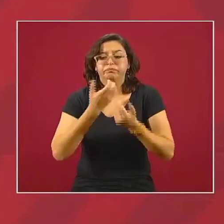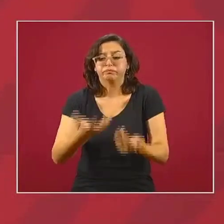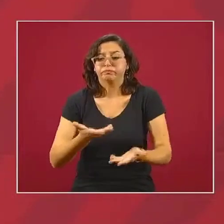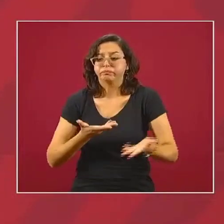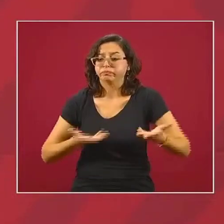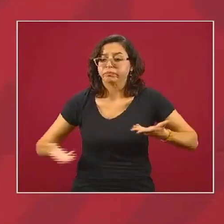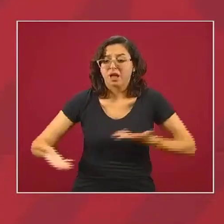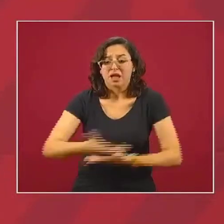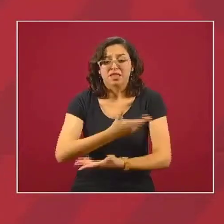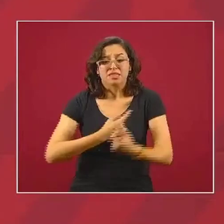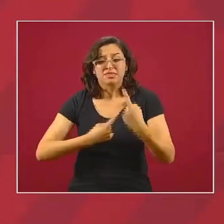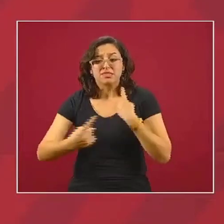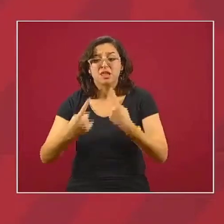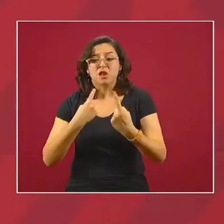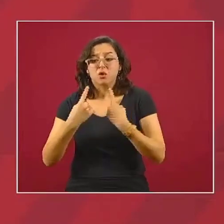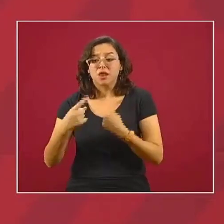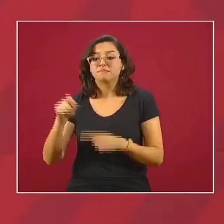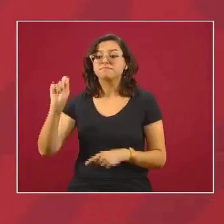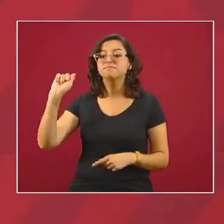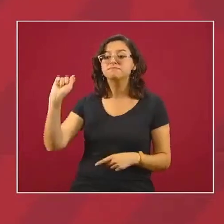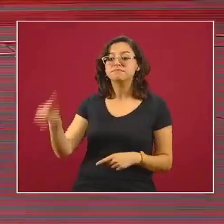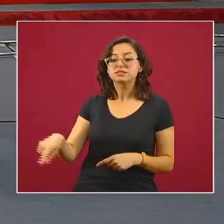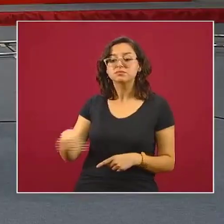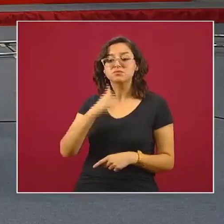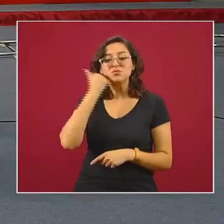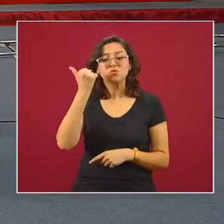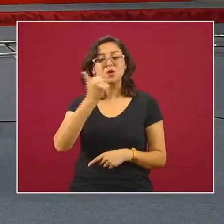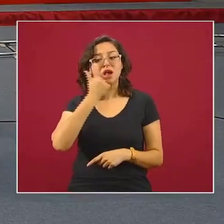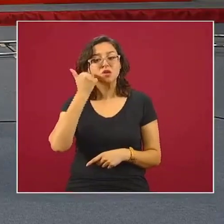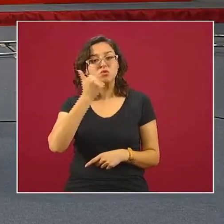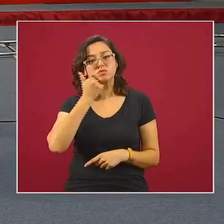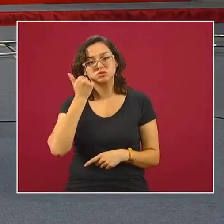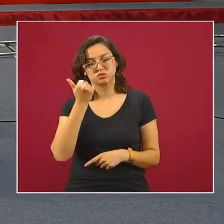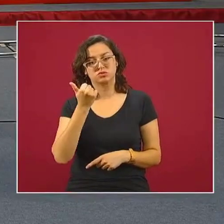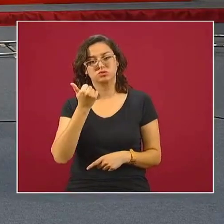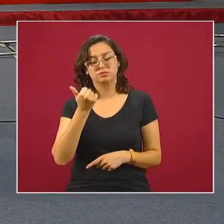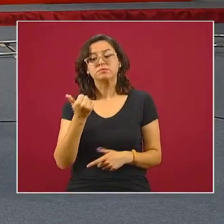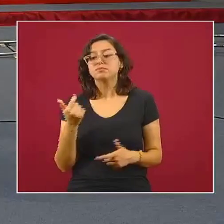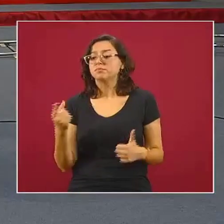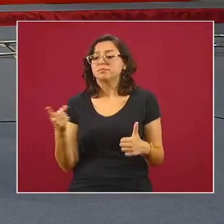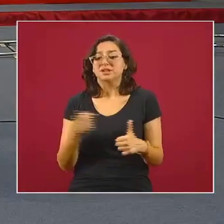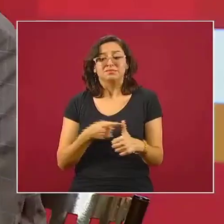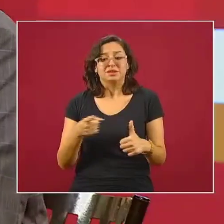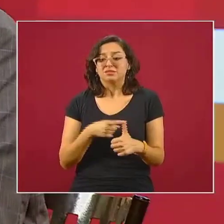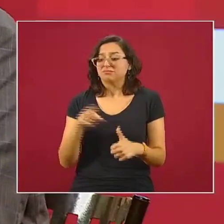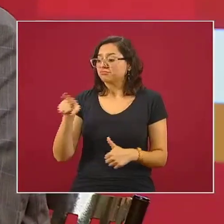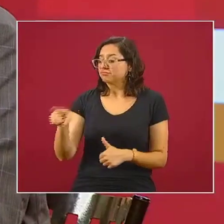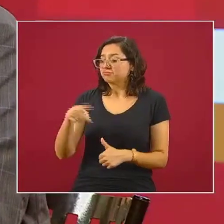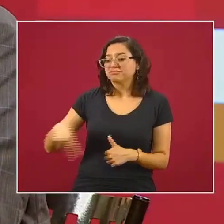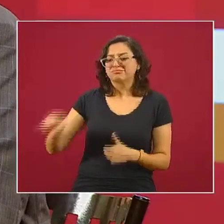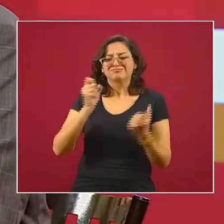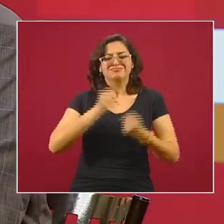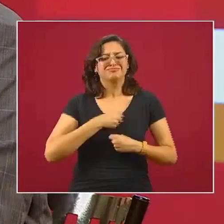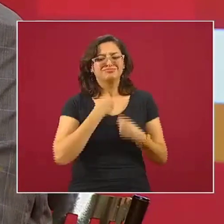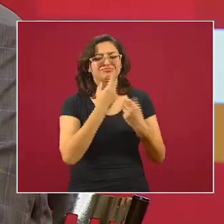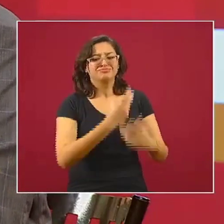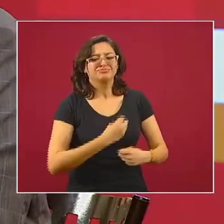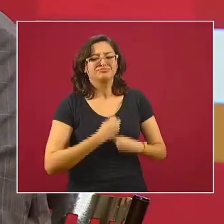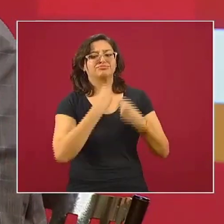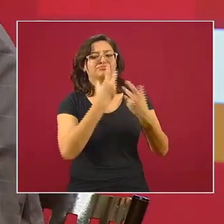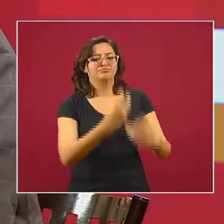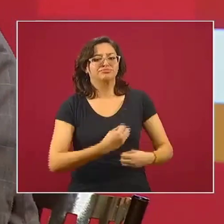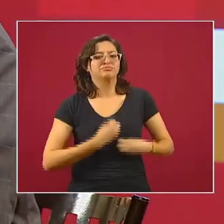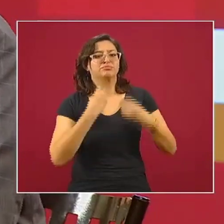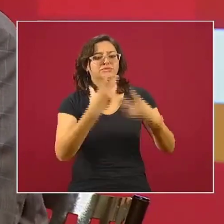con los maestros son los propios alumnos entonces van a regresar en principio a decir todas sus experiencias y a